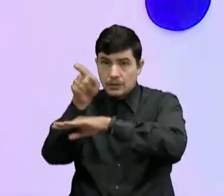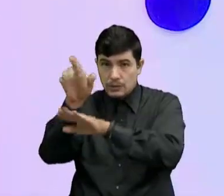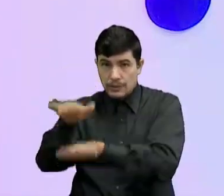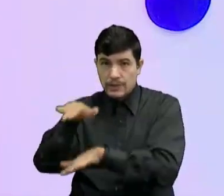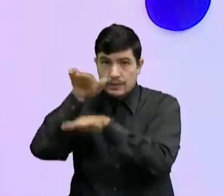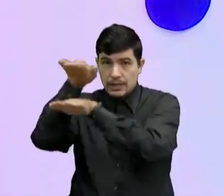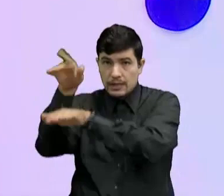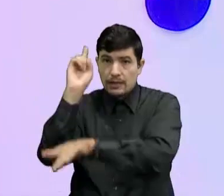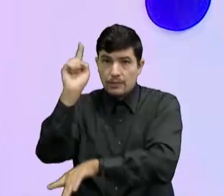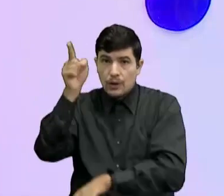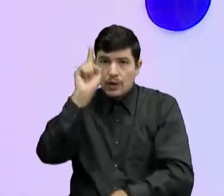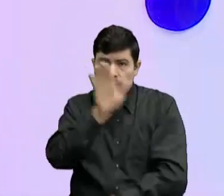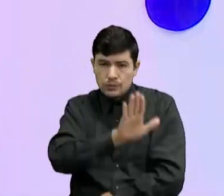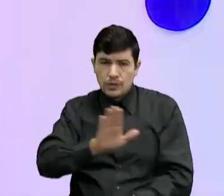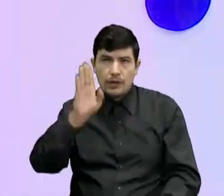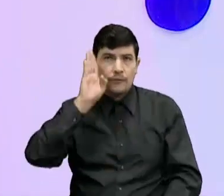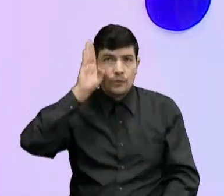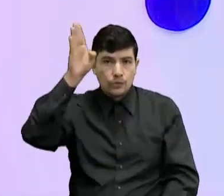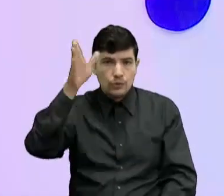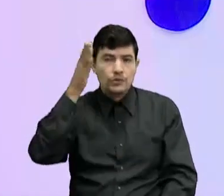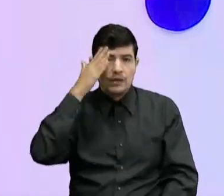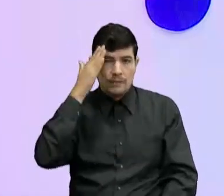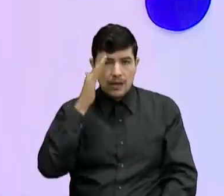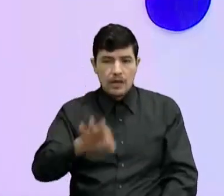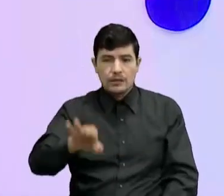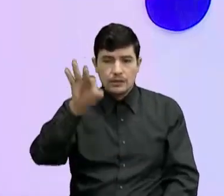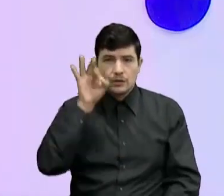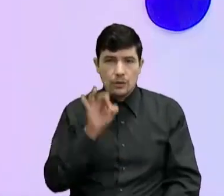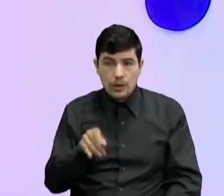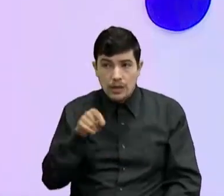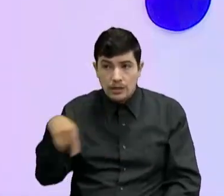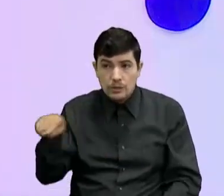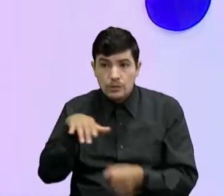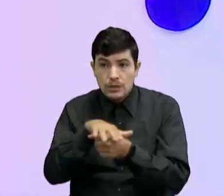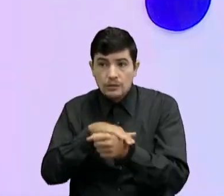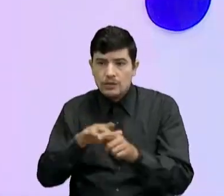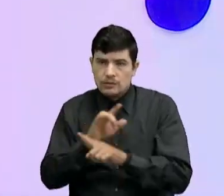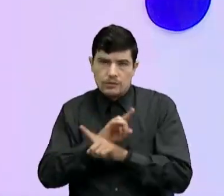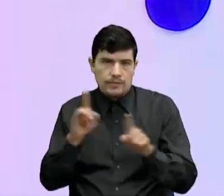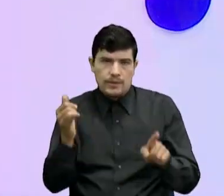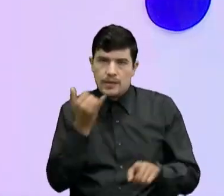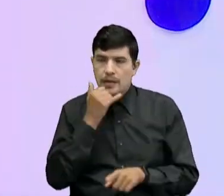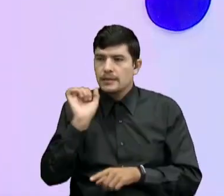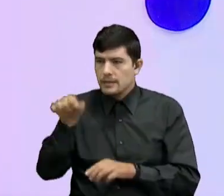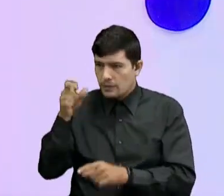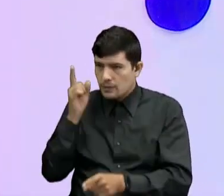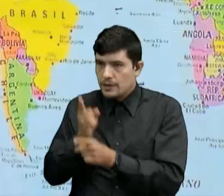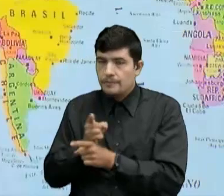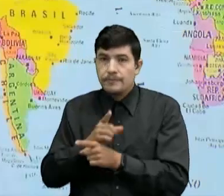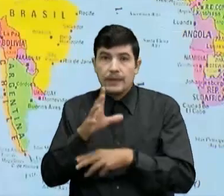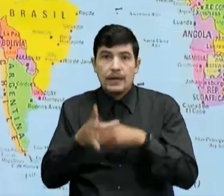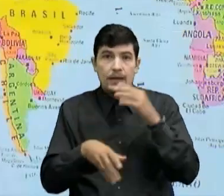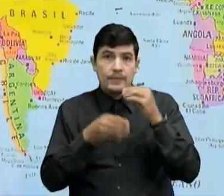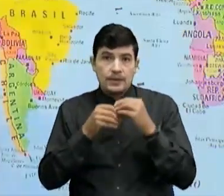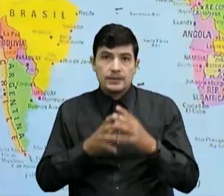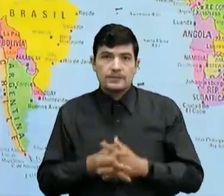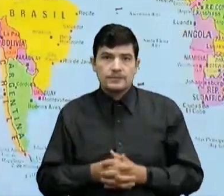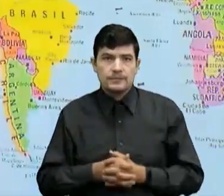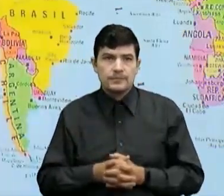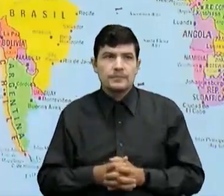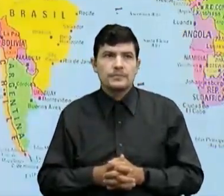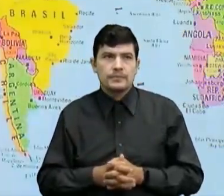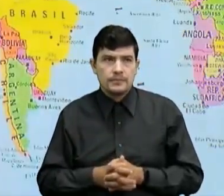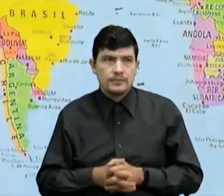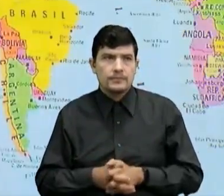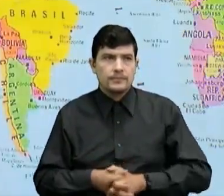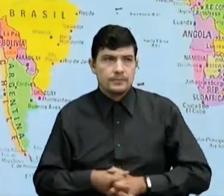gobiernos Pues sepan escoger bien Para que estas cositas Pues no pasen Correcto Y una acotación Se han perdido